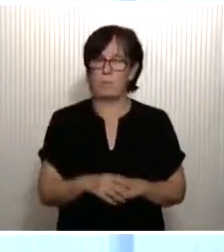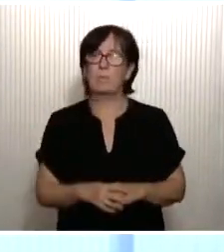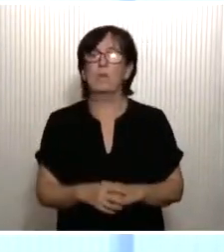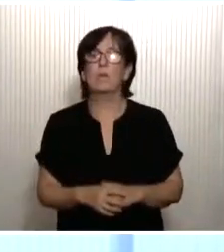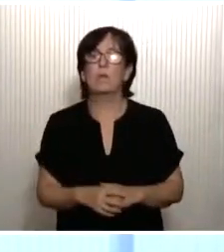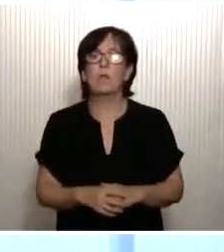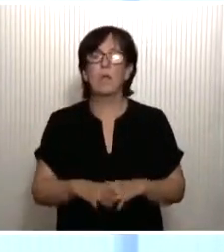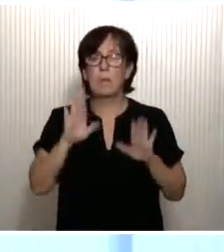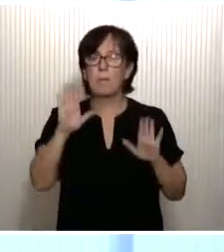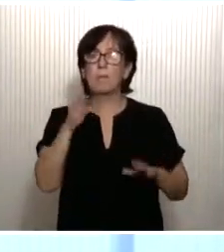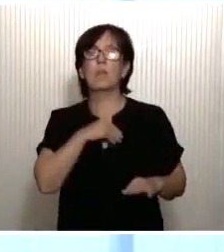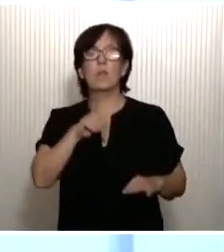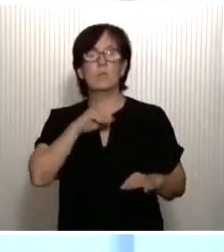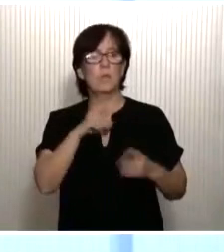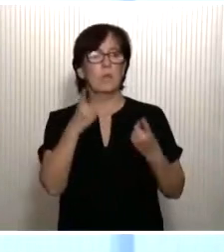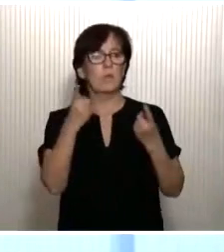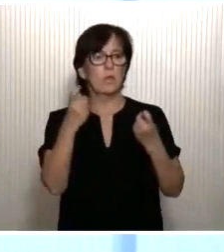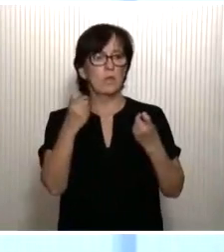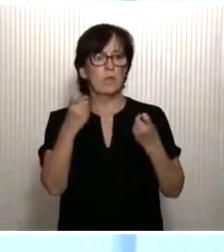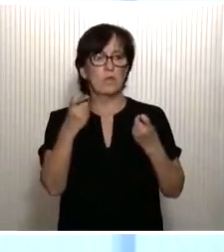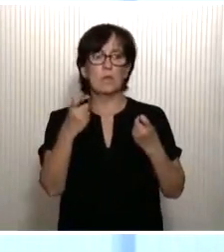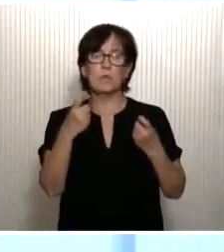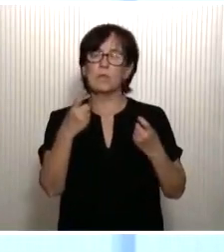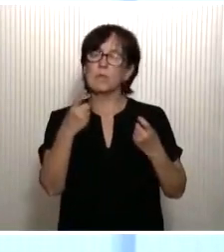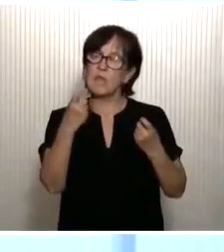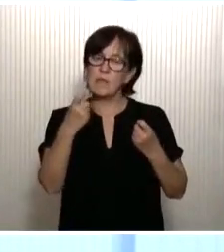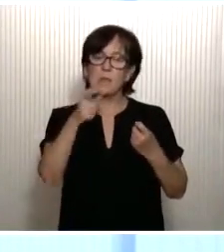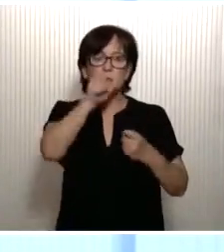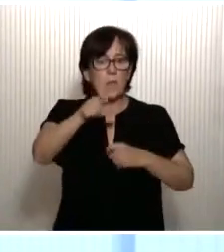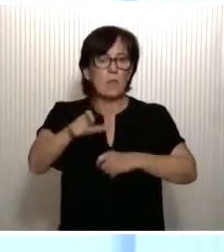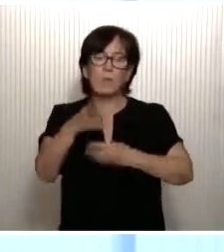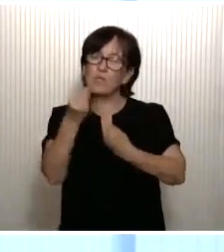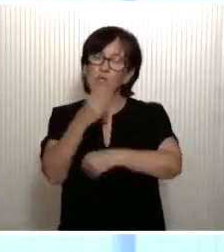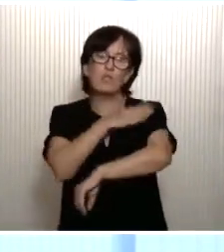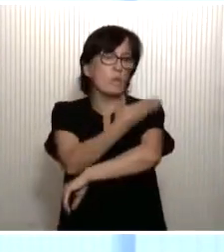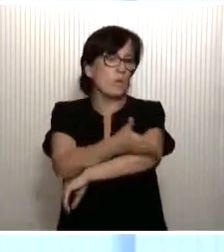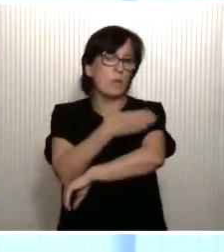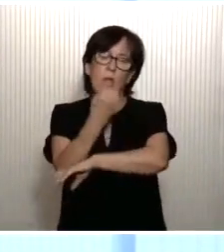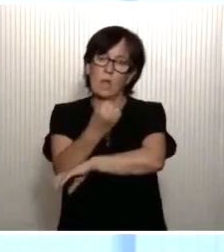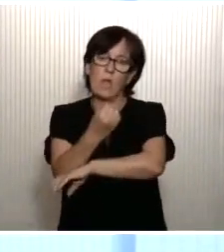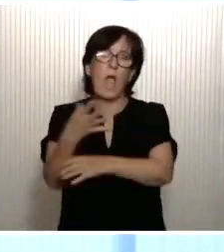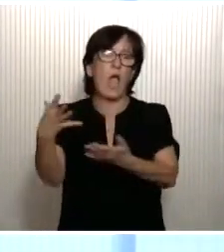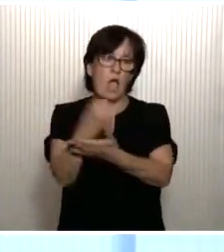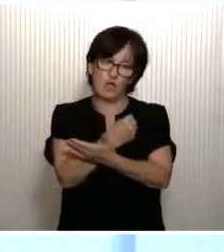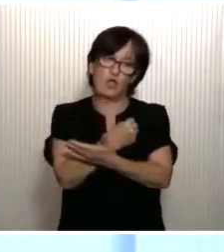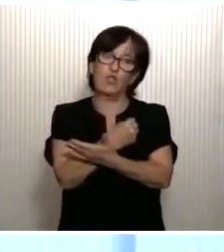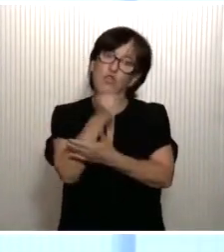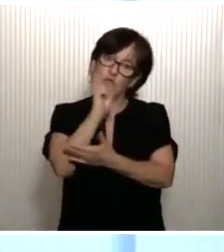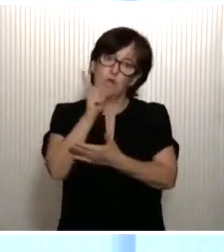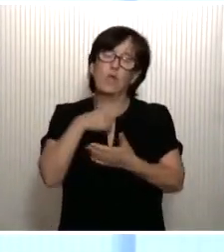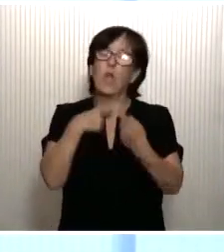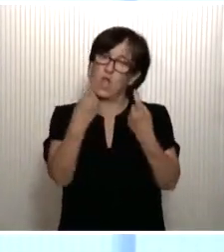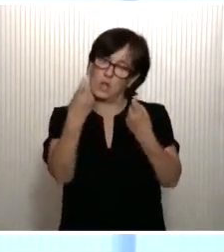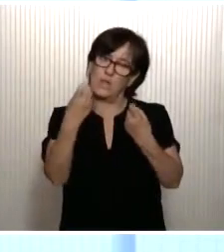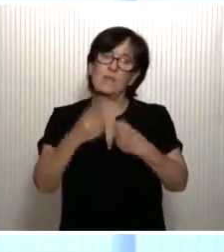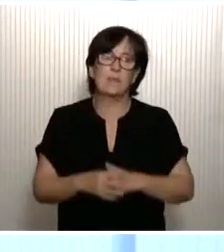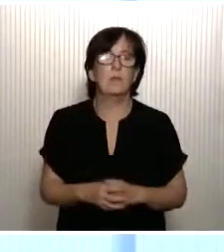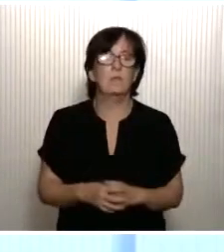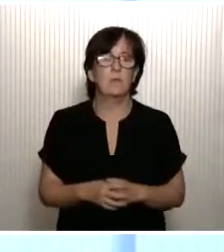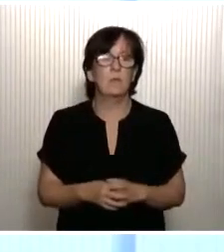Pero España necesita a muchos arrimando el hombro. Si no a todos, sí los más. Lo necesitamos.